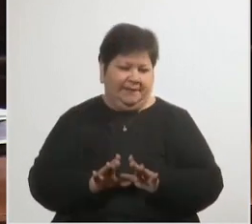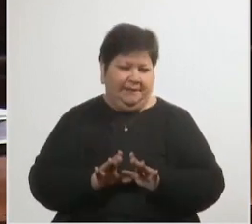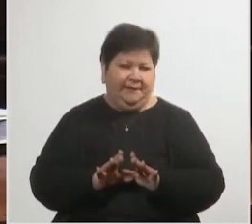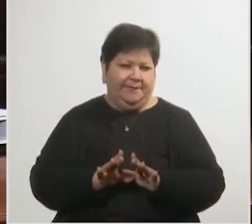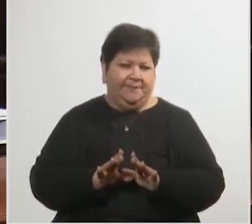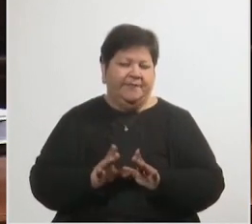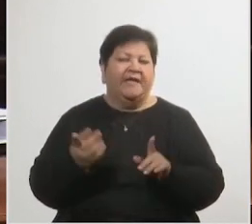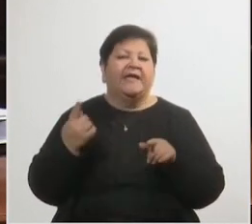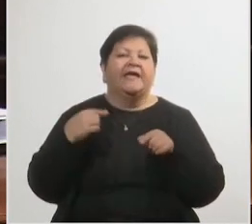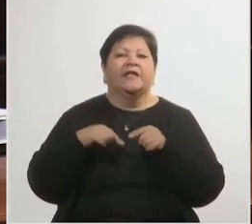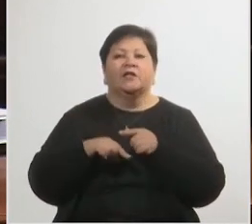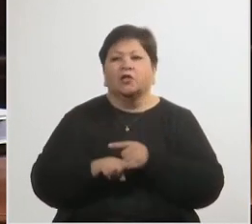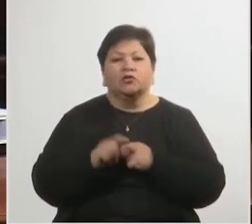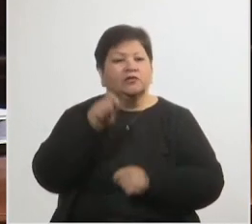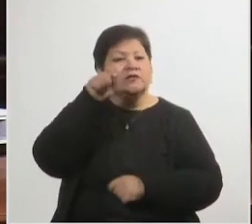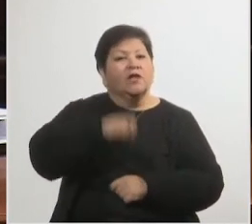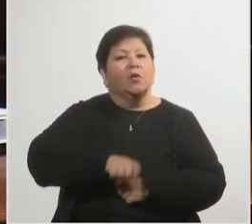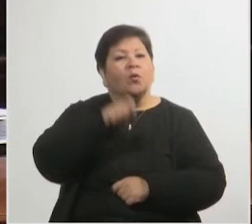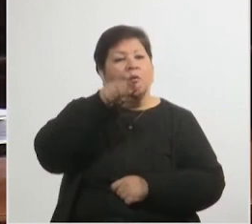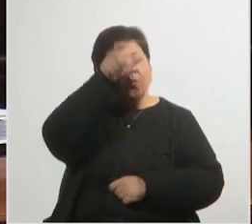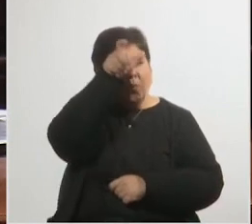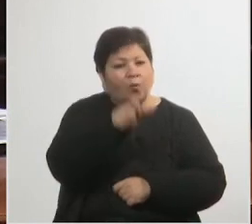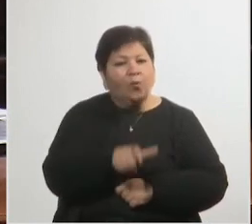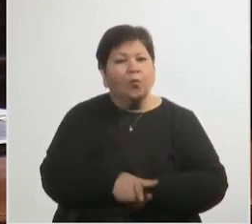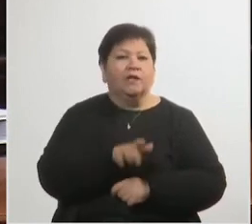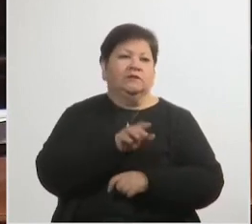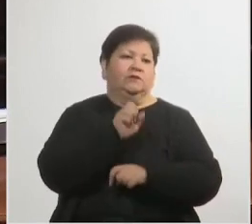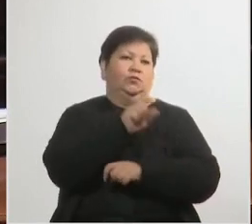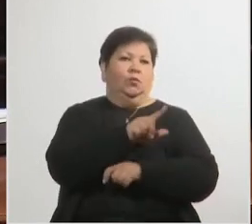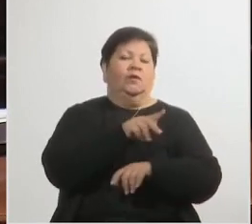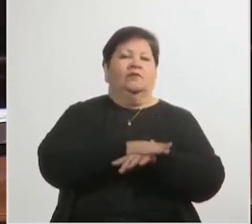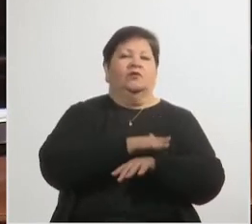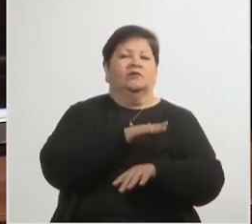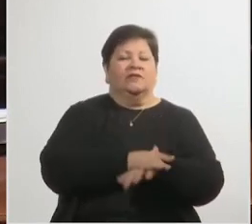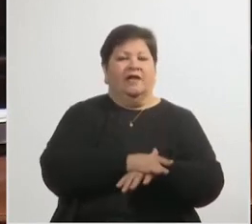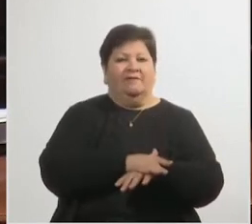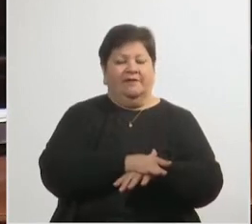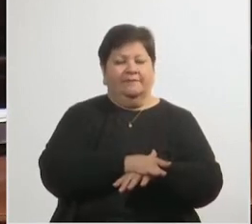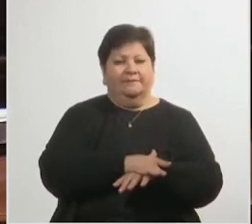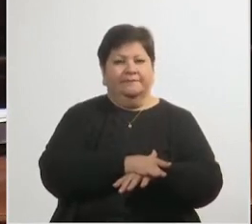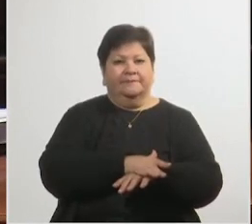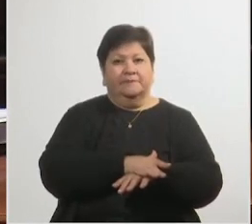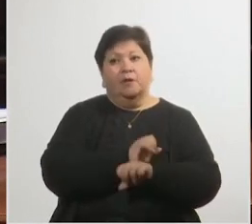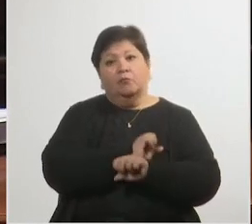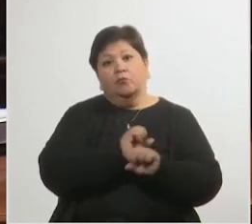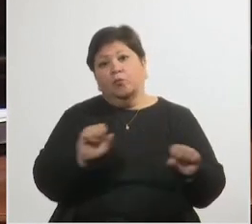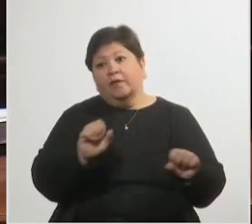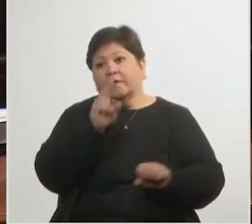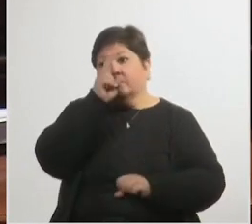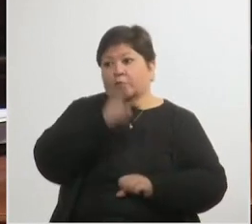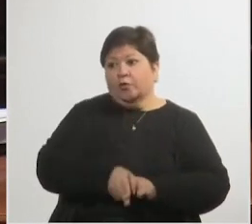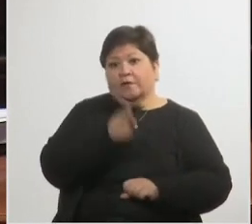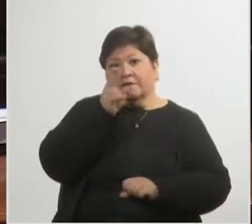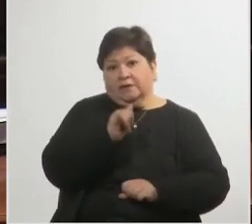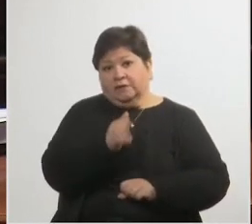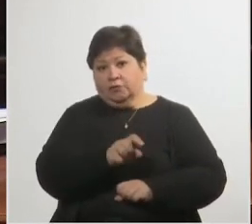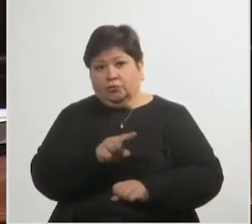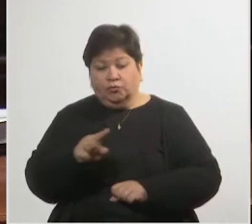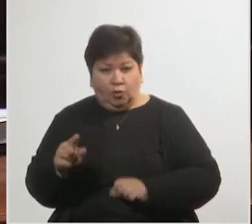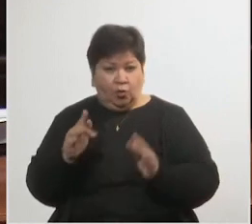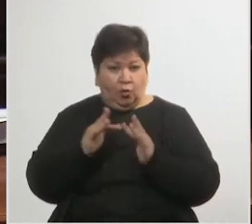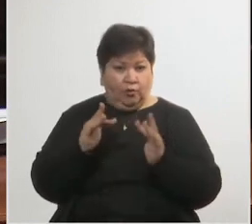deja en definitiva en manos del juez la última palabra a quien es el que en definitiva podrá impedir o no ese